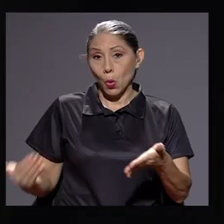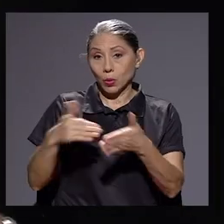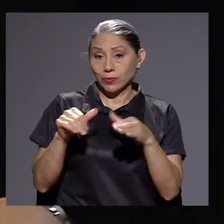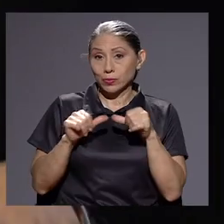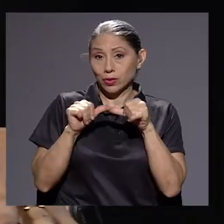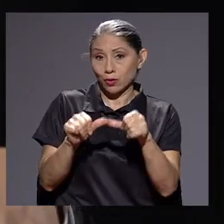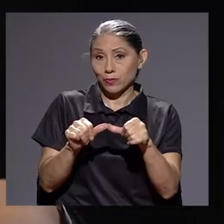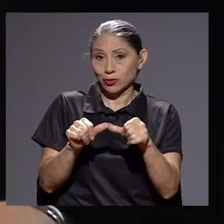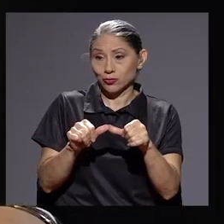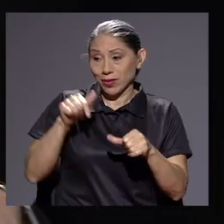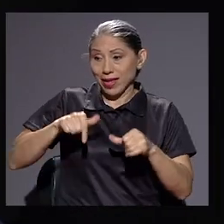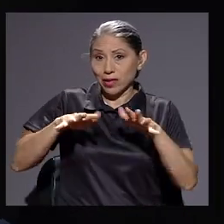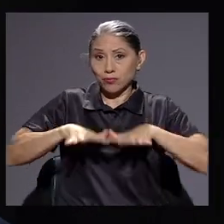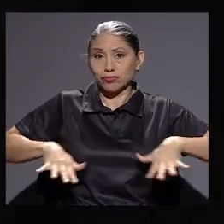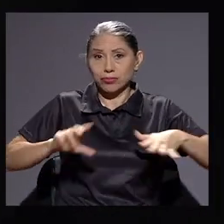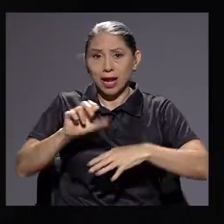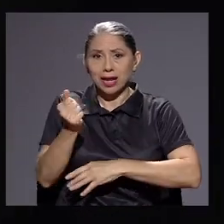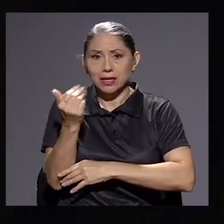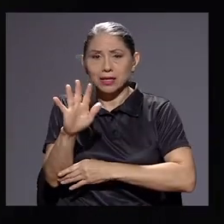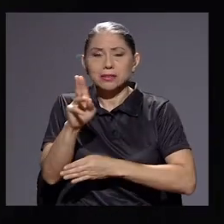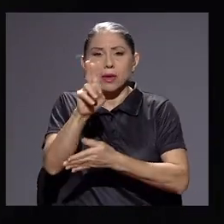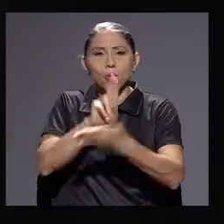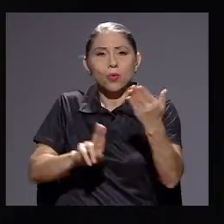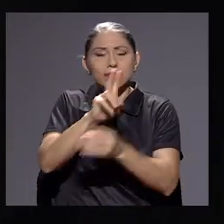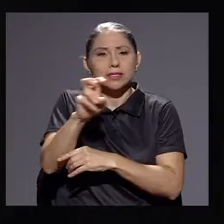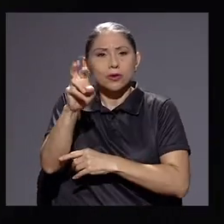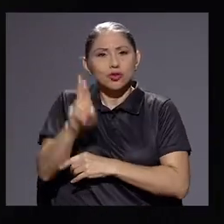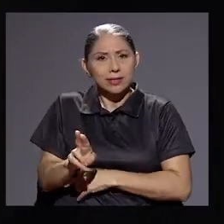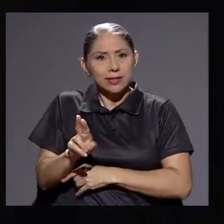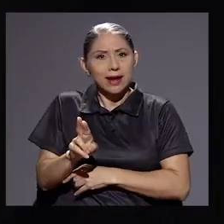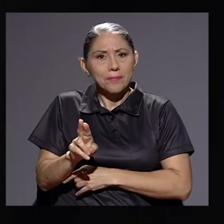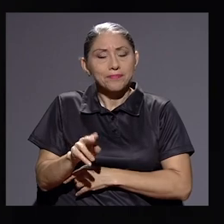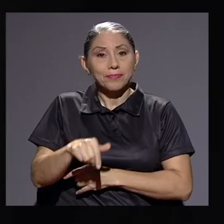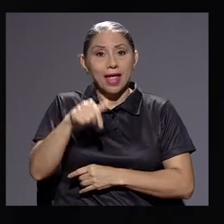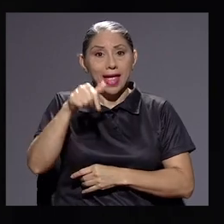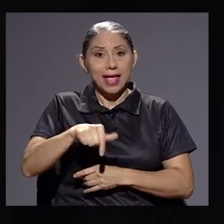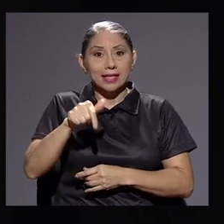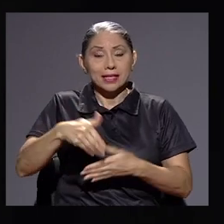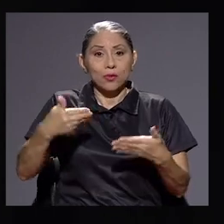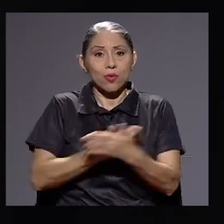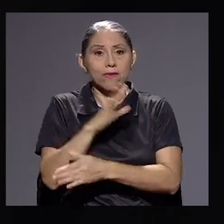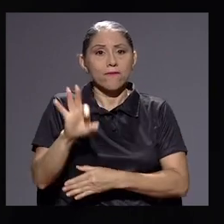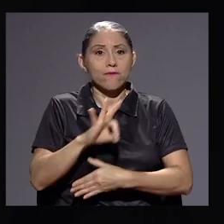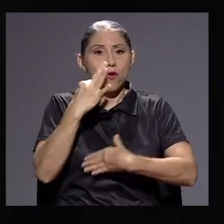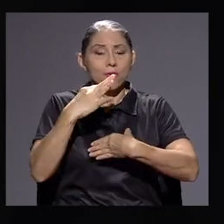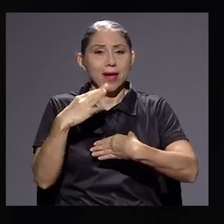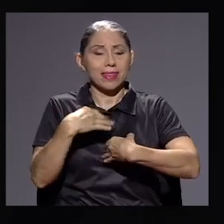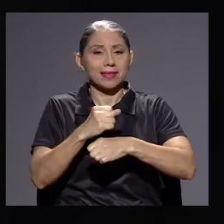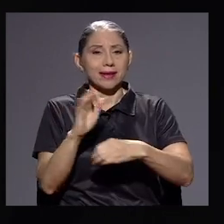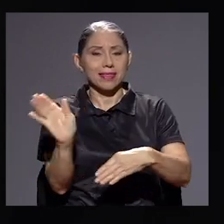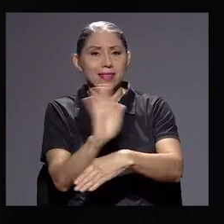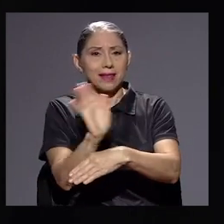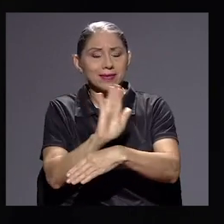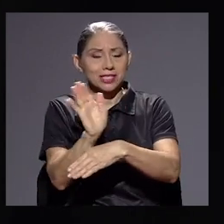Regresamos, estamos desde los estudios del Canal 15, Universidad de Costa Rica, donde esta nueva forma de hacer televisión hace que